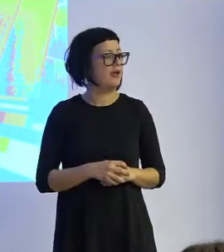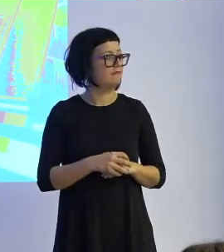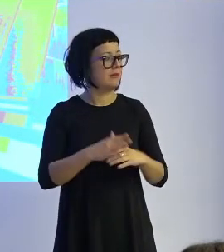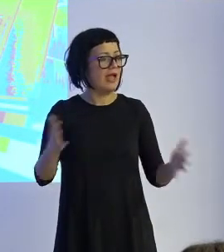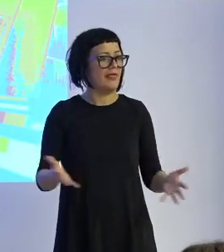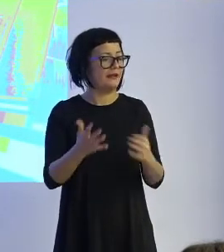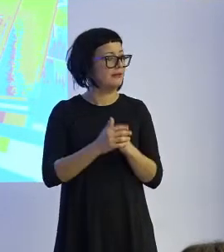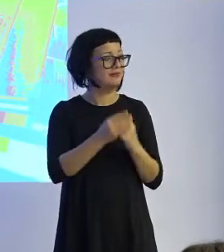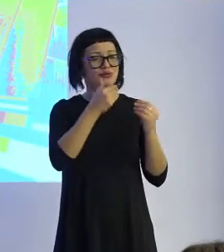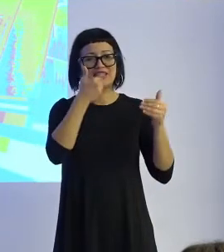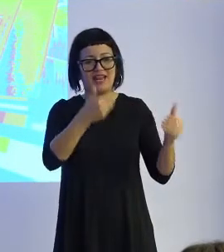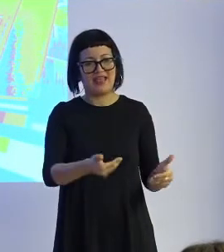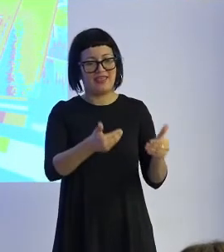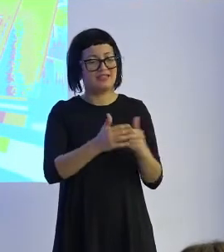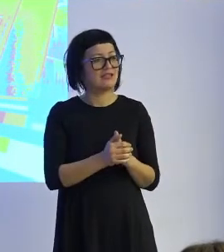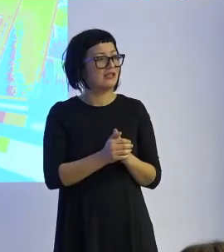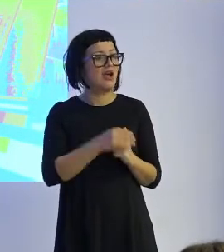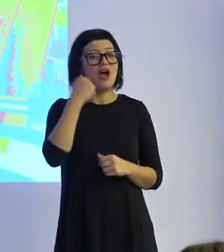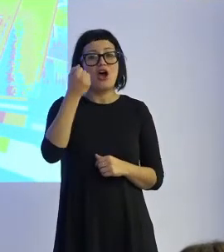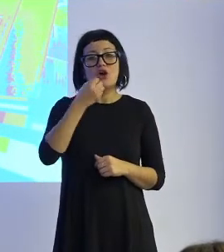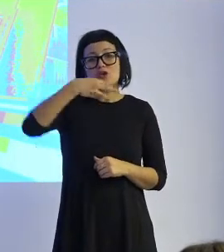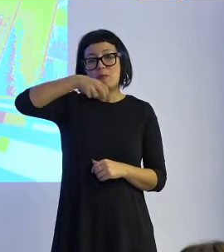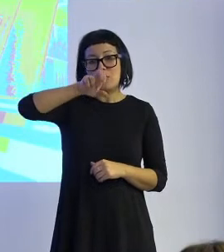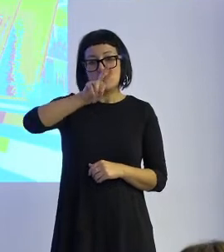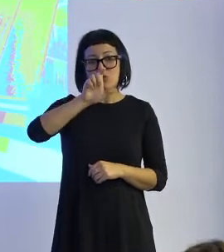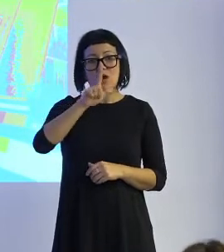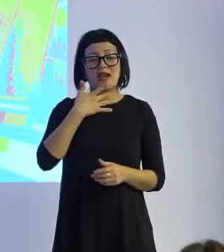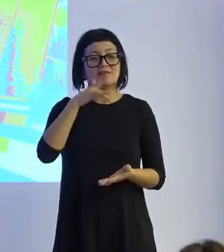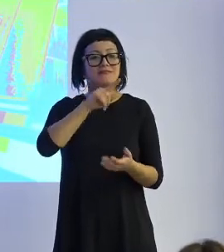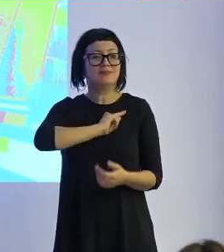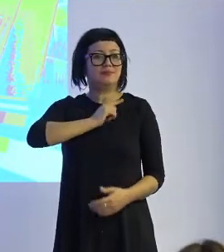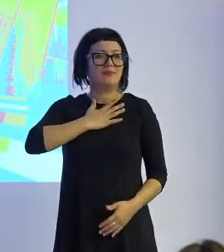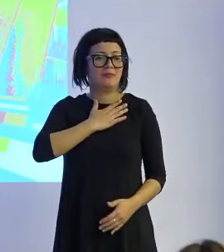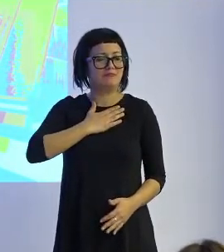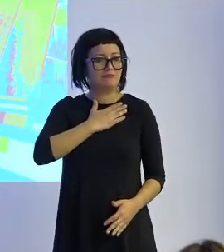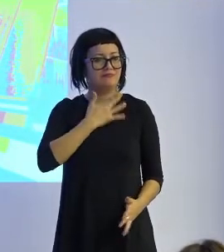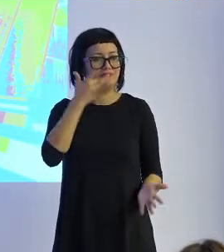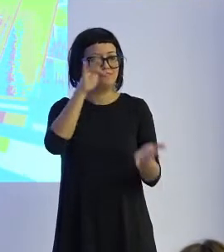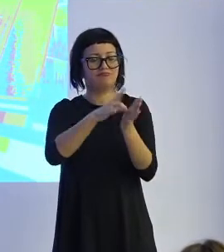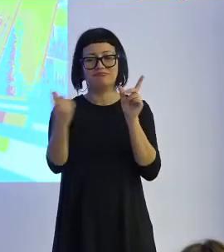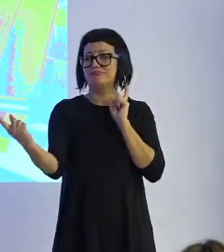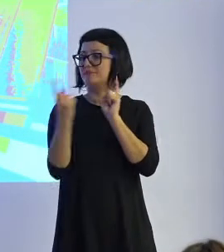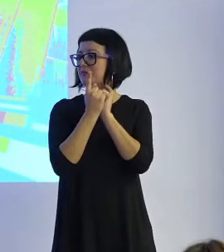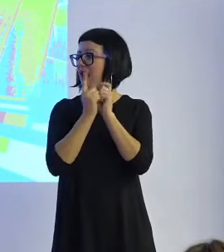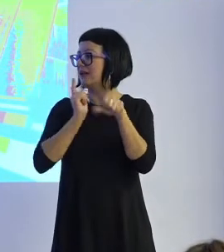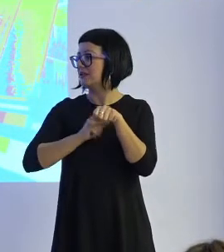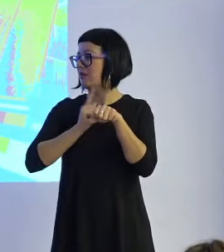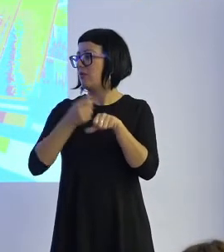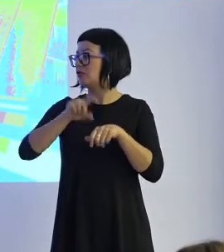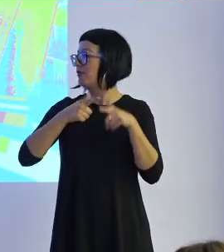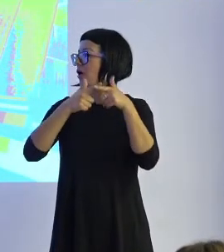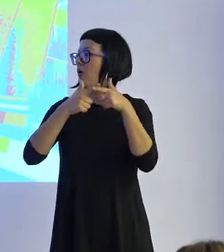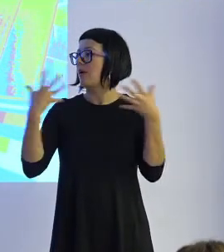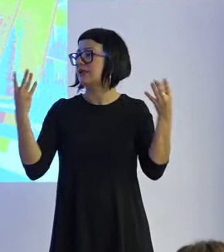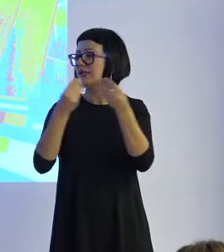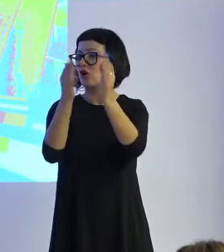muchísimas gracias José Manuel es un placer hoy poder contar con vuestra presencia vuestro tiempo así como también compartir con